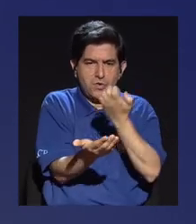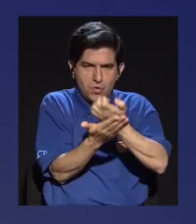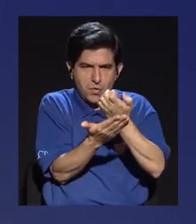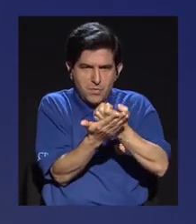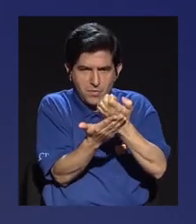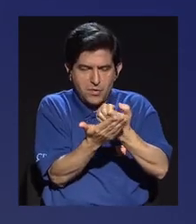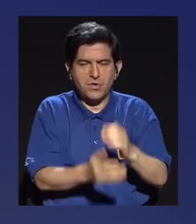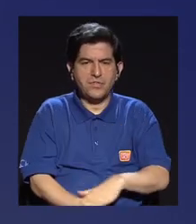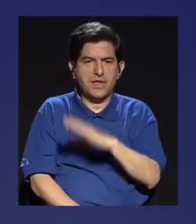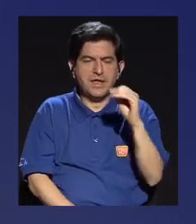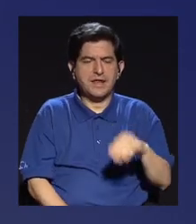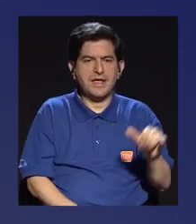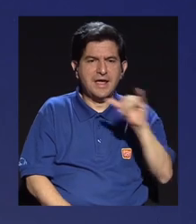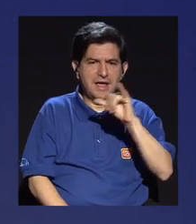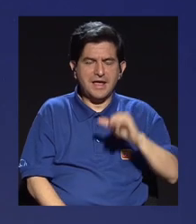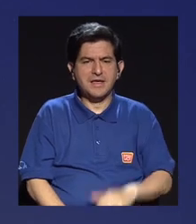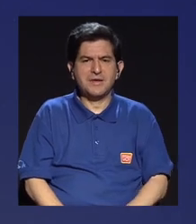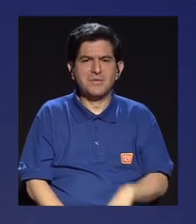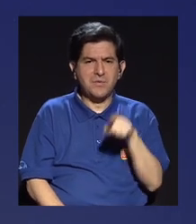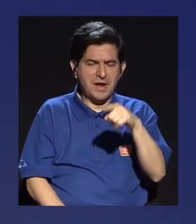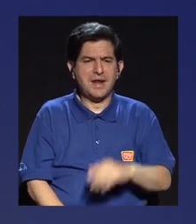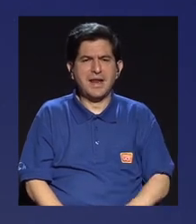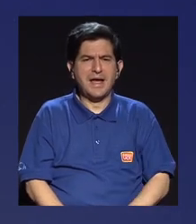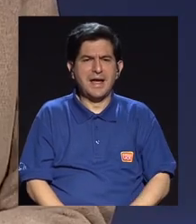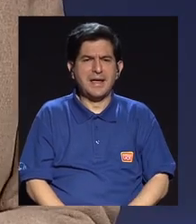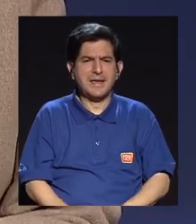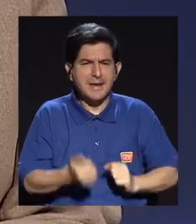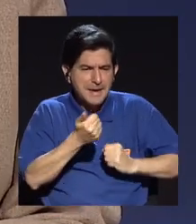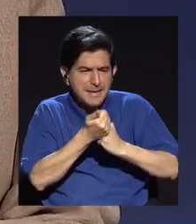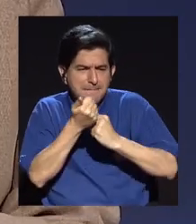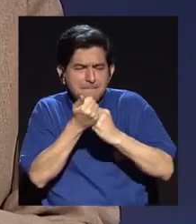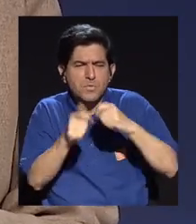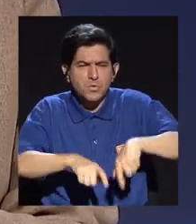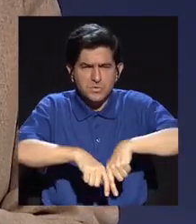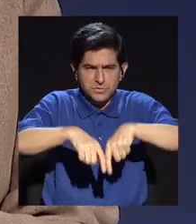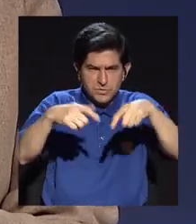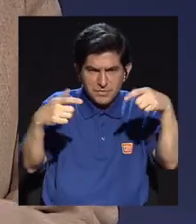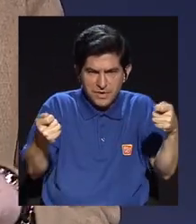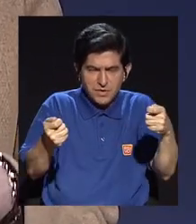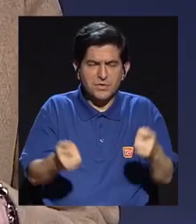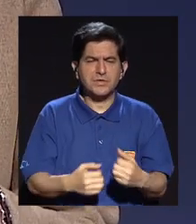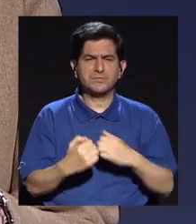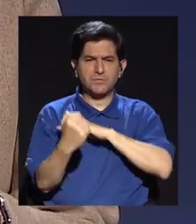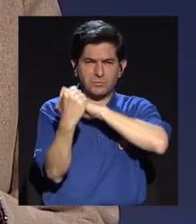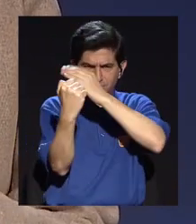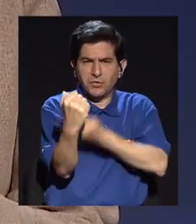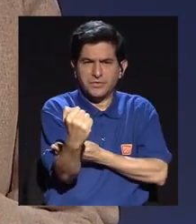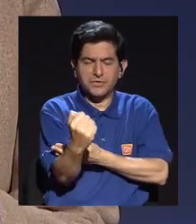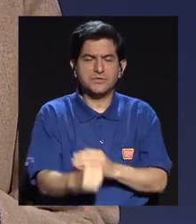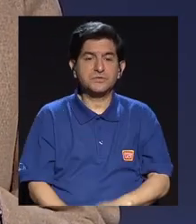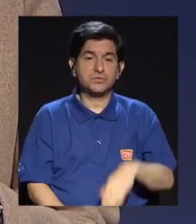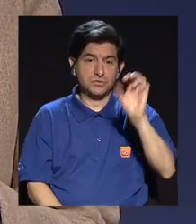que tenía también una palanca periodística potentísima. Sí, bueno, en este caso en particular del cemento,